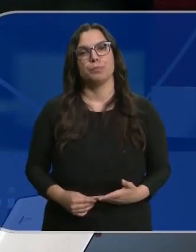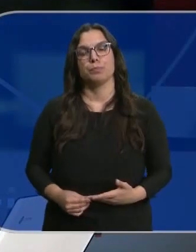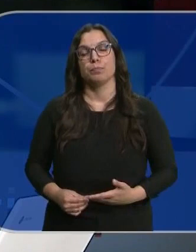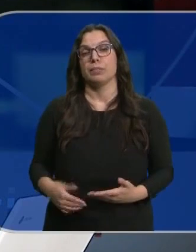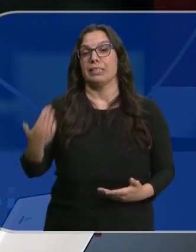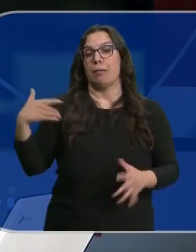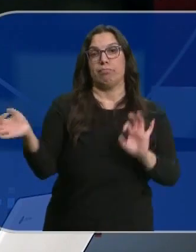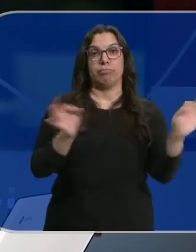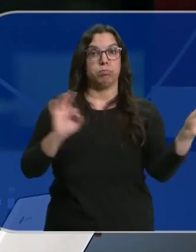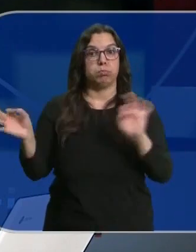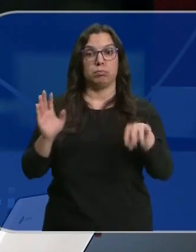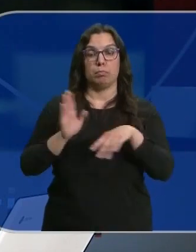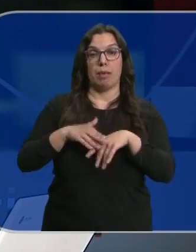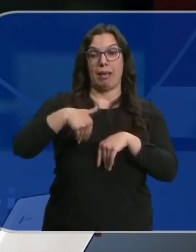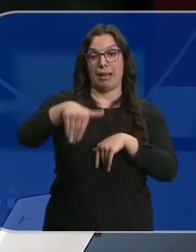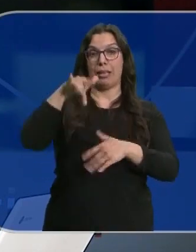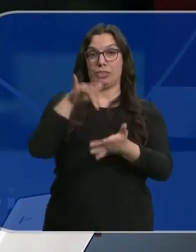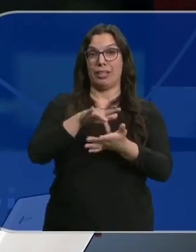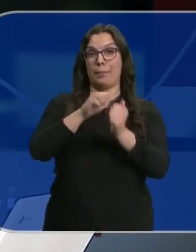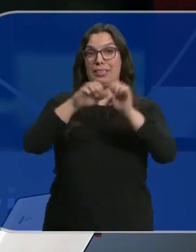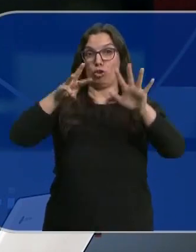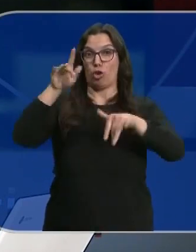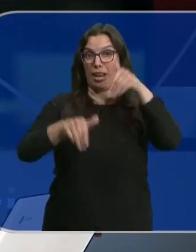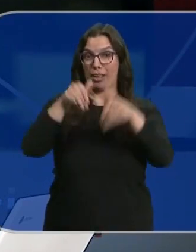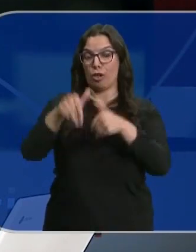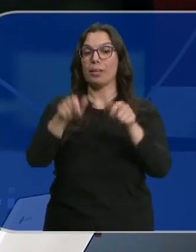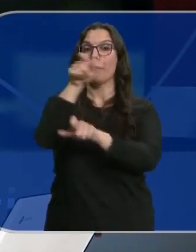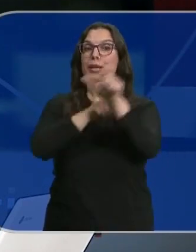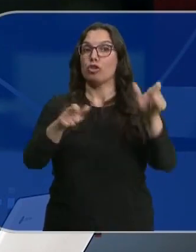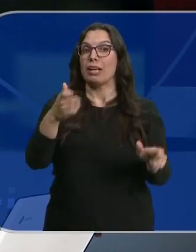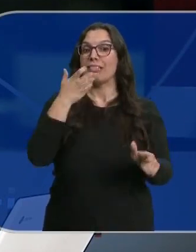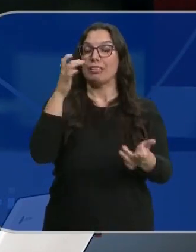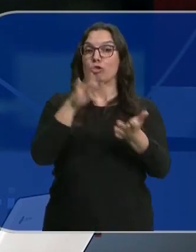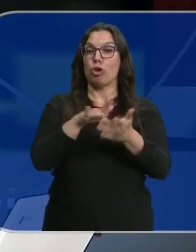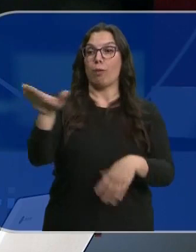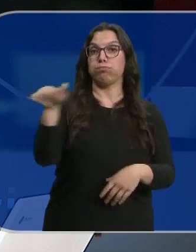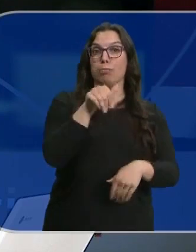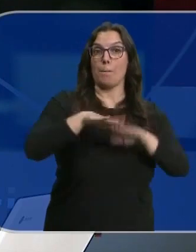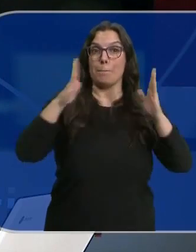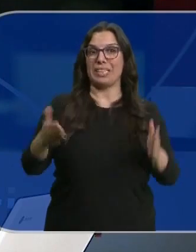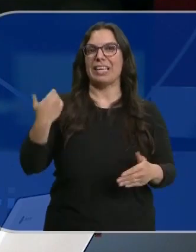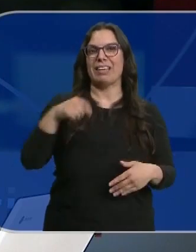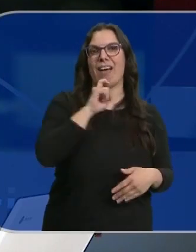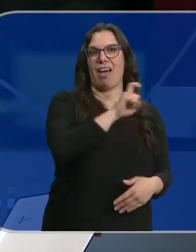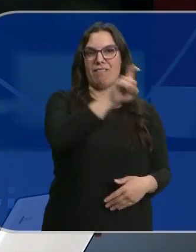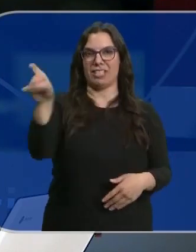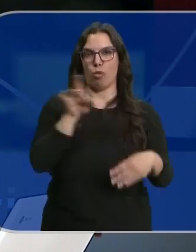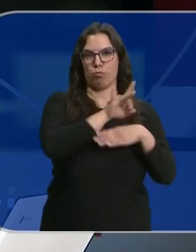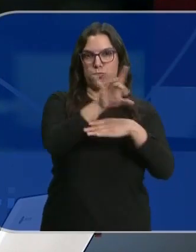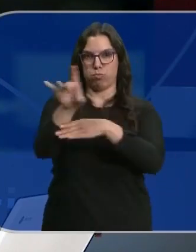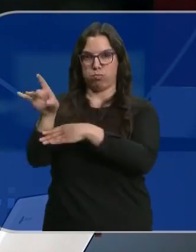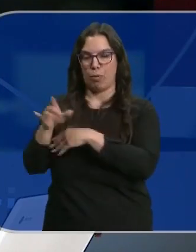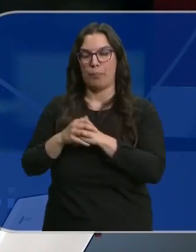Ya está casi todo listo para esos comicios del 28 de mayo y las personas que tengan que ejercer como mesa han recibido sus comunicados